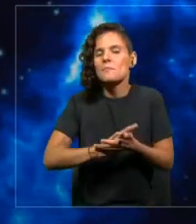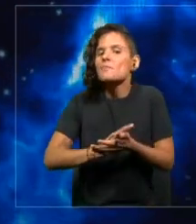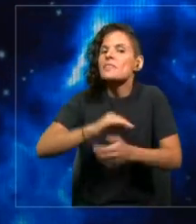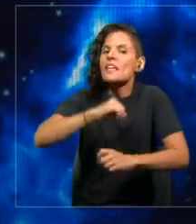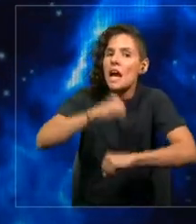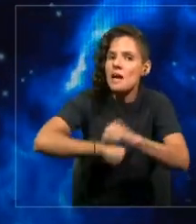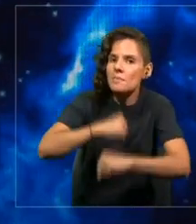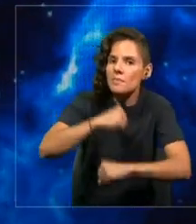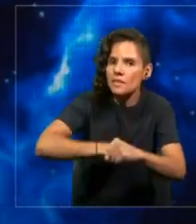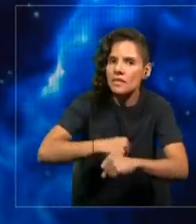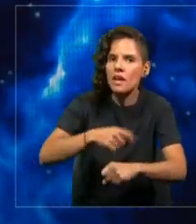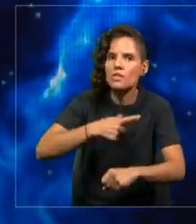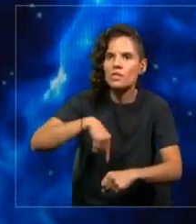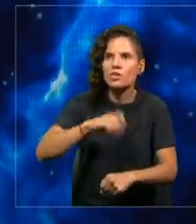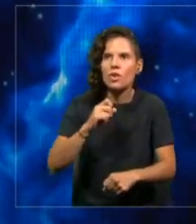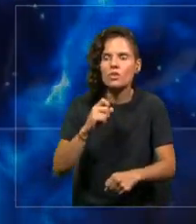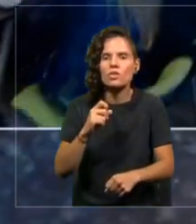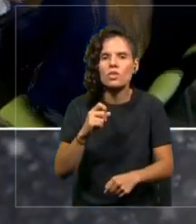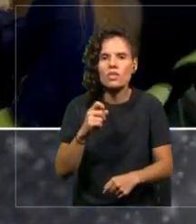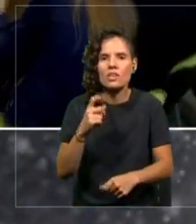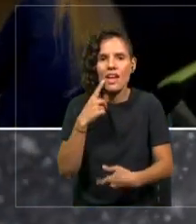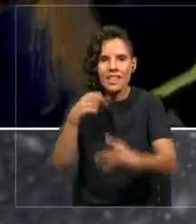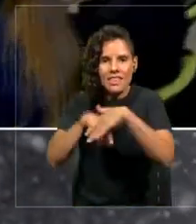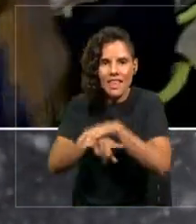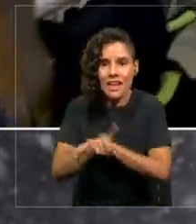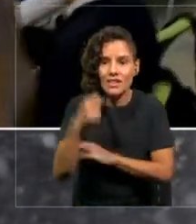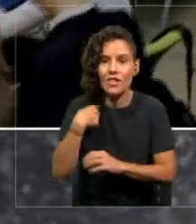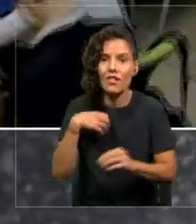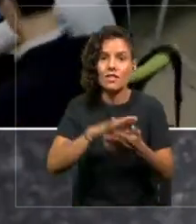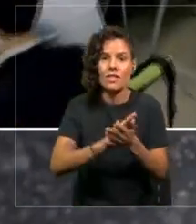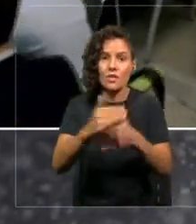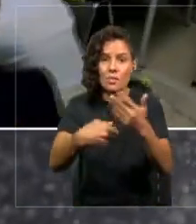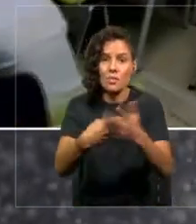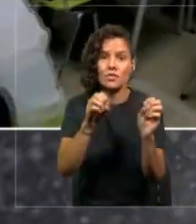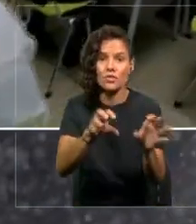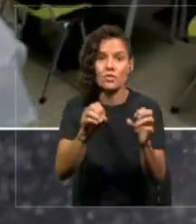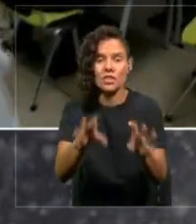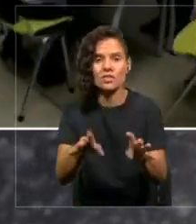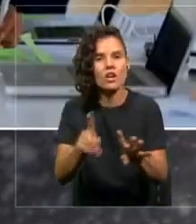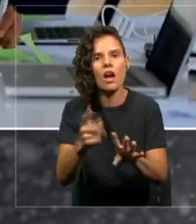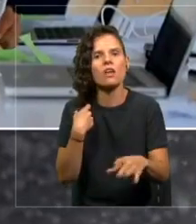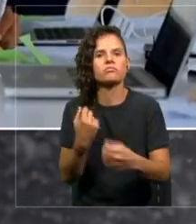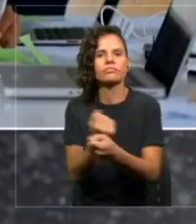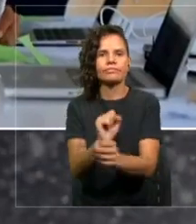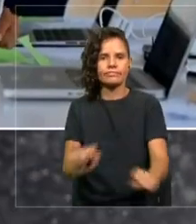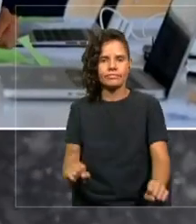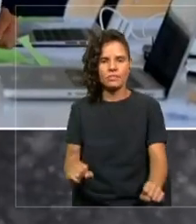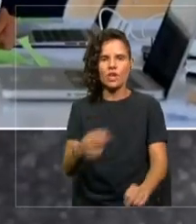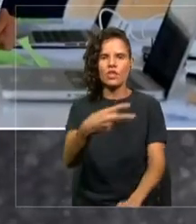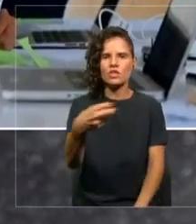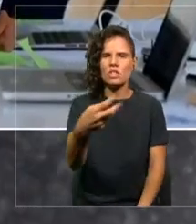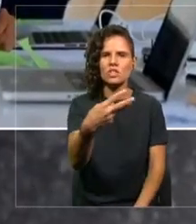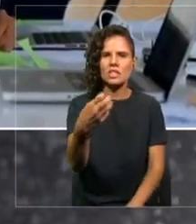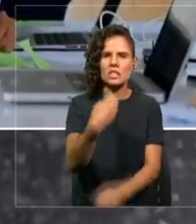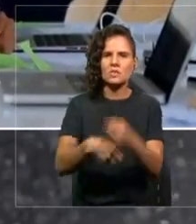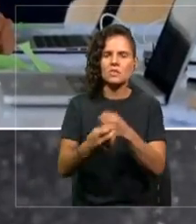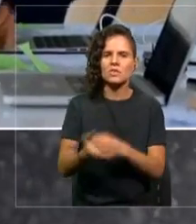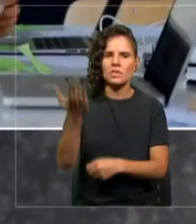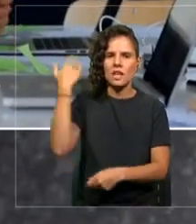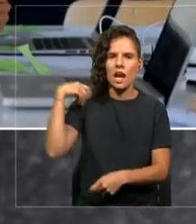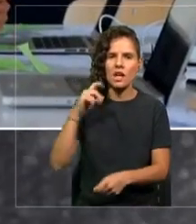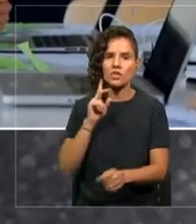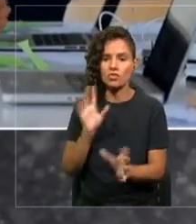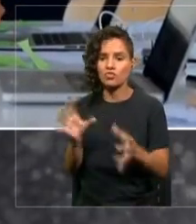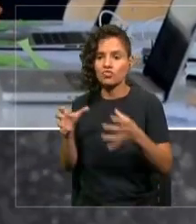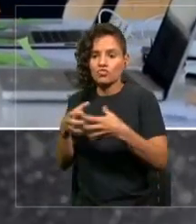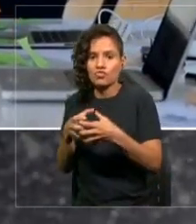hemos renunciado a ser parte del proceso educativo activamente. Hace 200 o 300 años los gremios eran los que